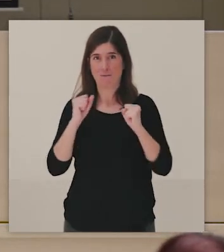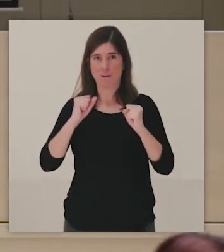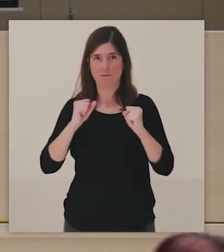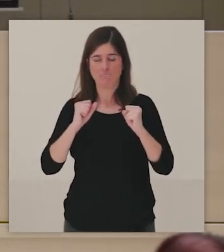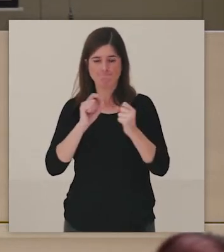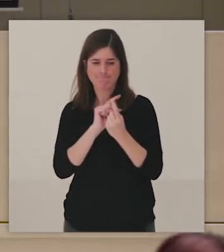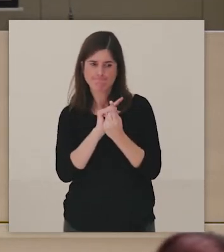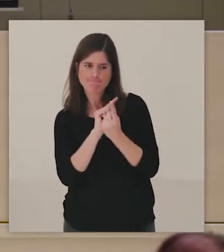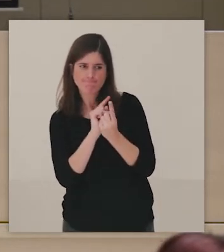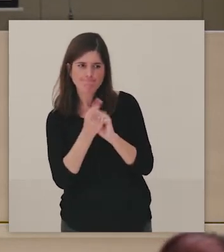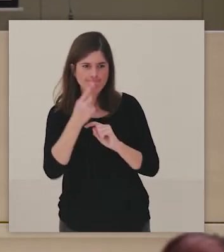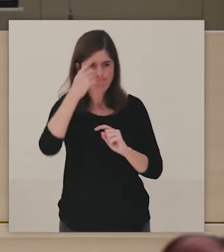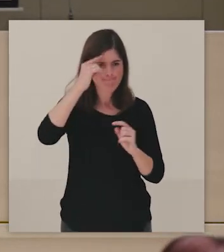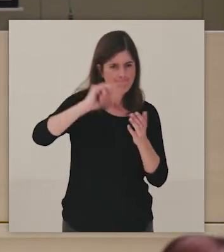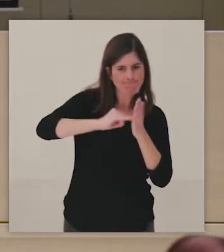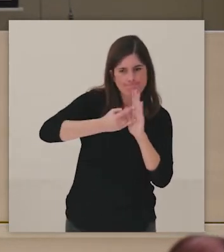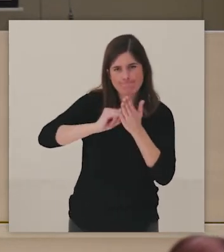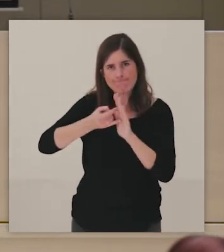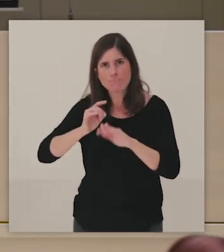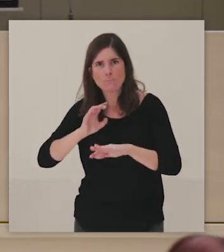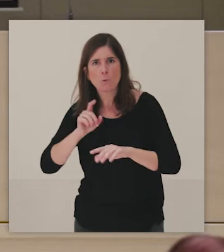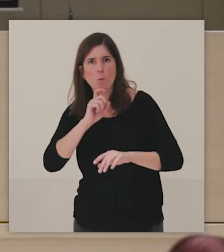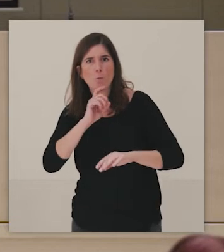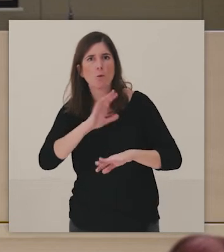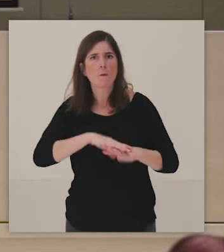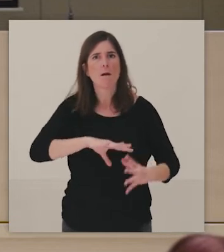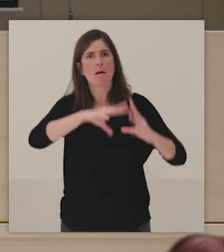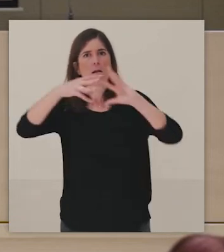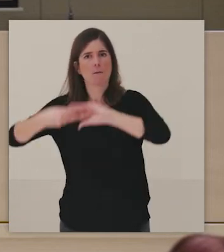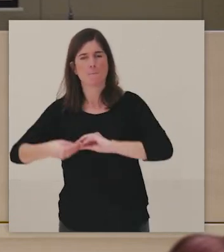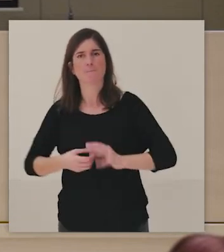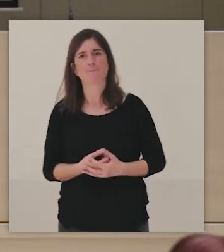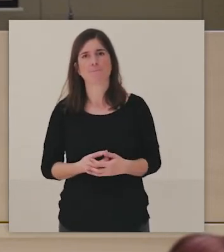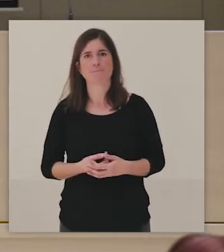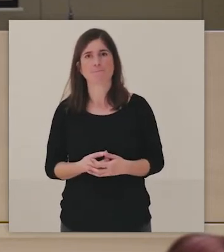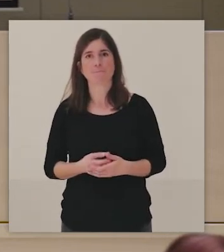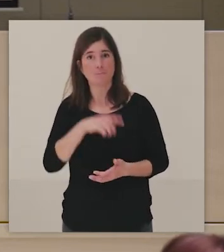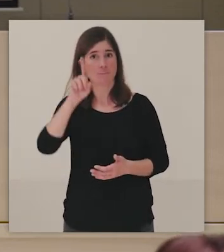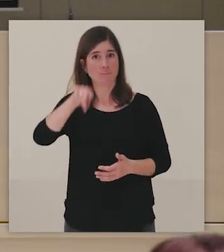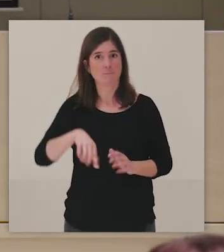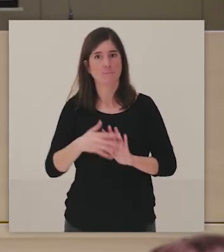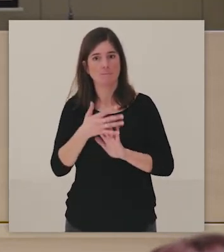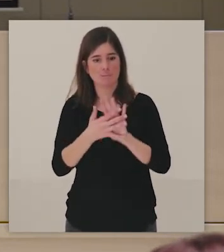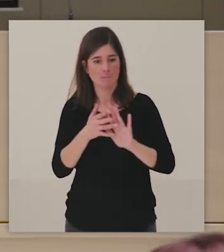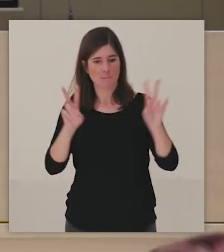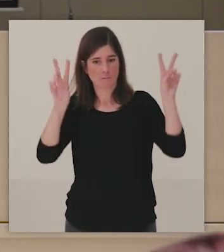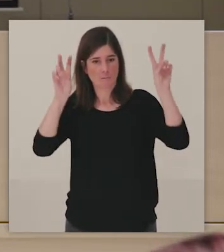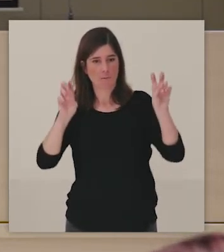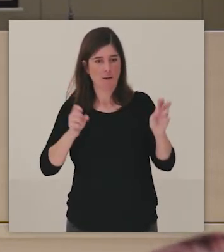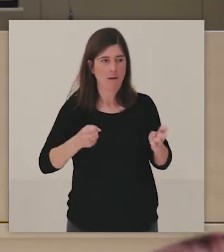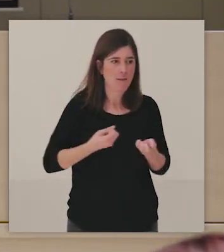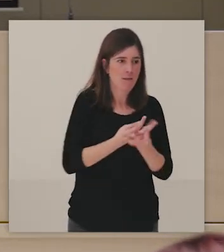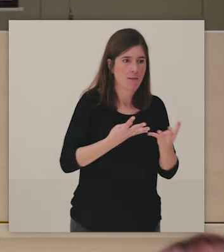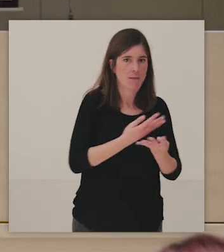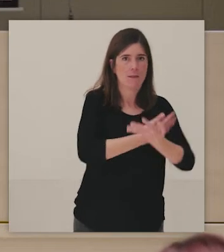artistas, ¿no? Entonces, también hablar de la diversidad en ese lugar o en ese ámbito en el que